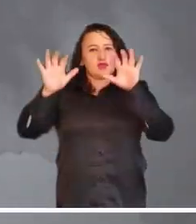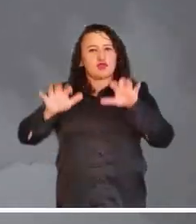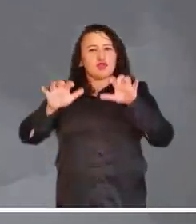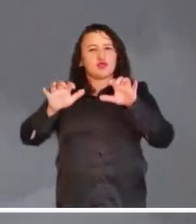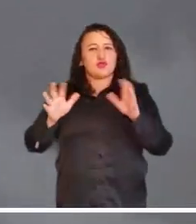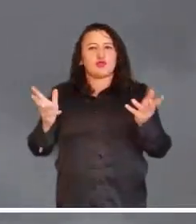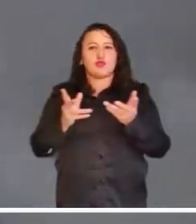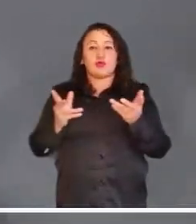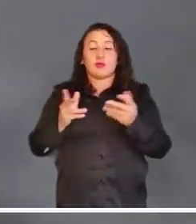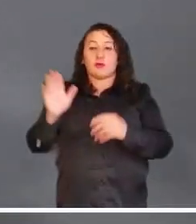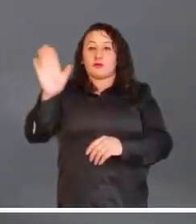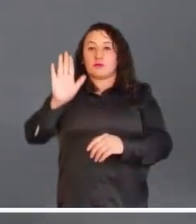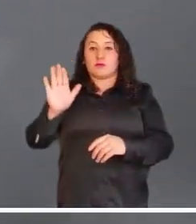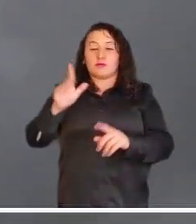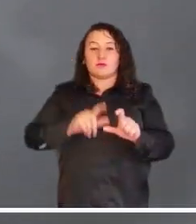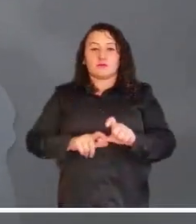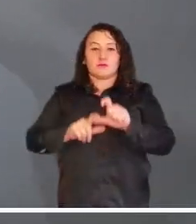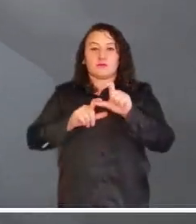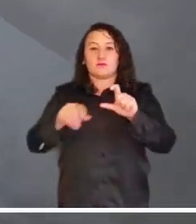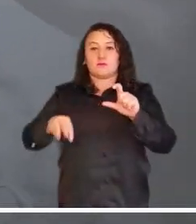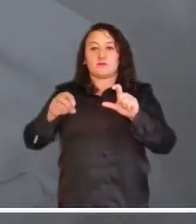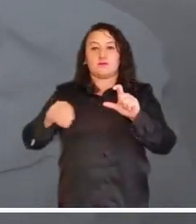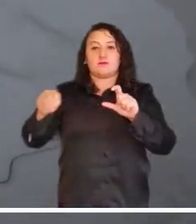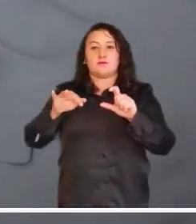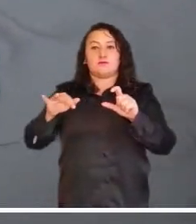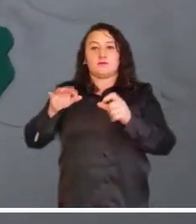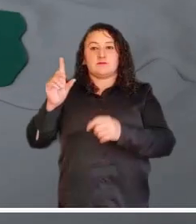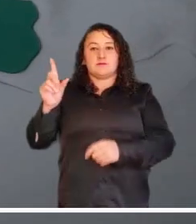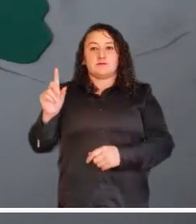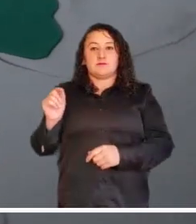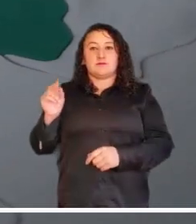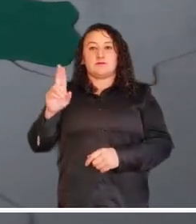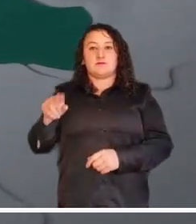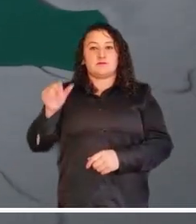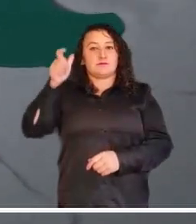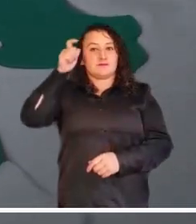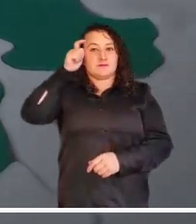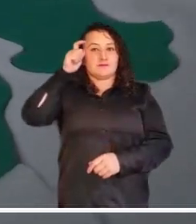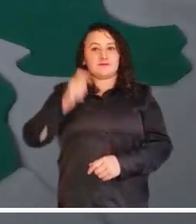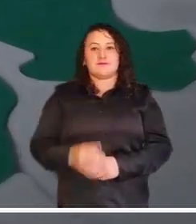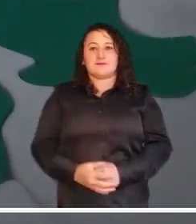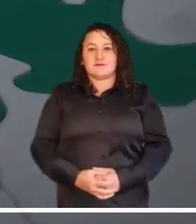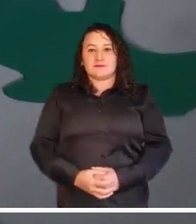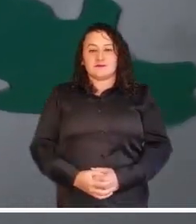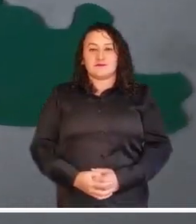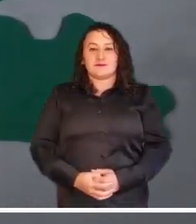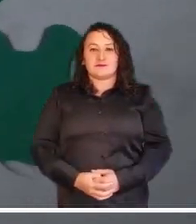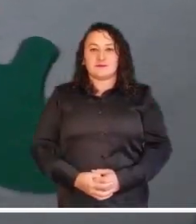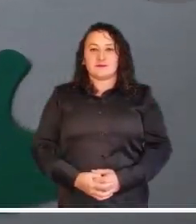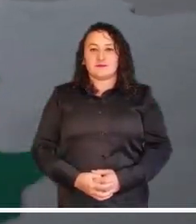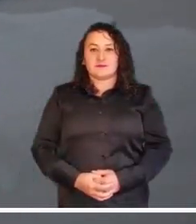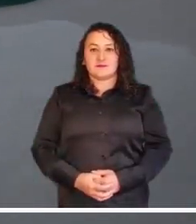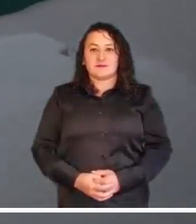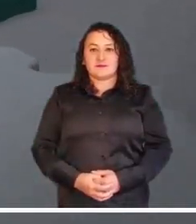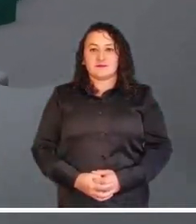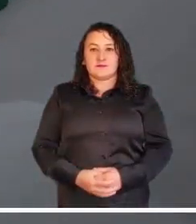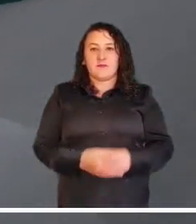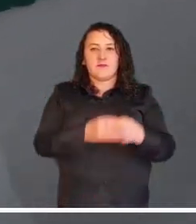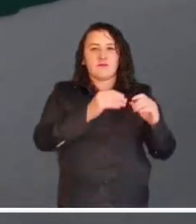podrían destacarse algunas lluvias en los departamentos de La Guajira, Magdalena, Cesar, Sucre y Córdoba.